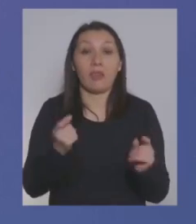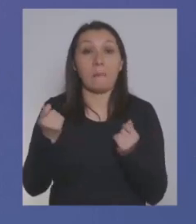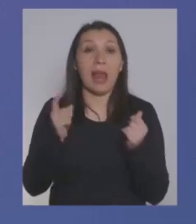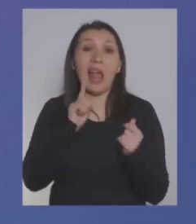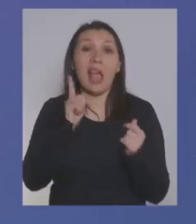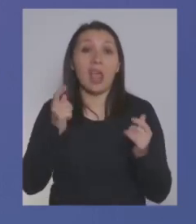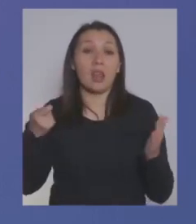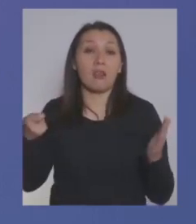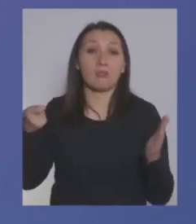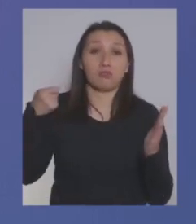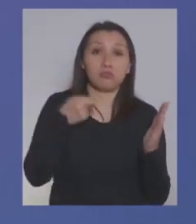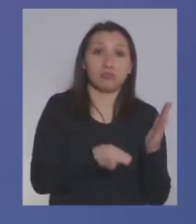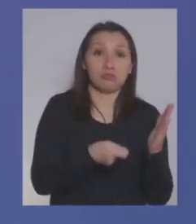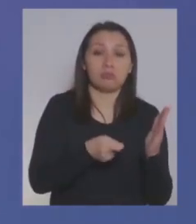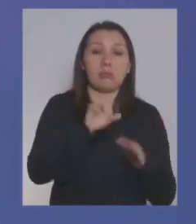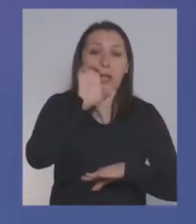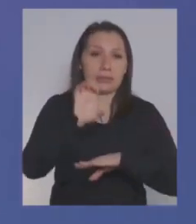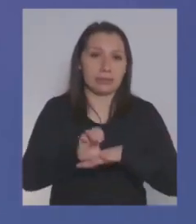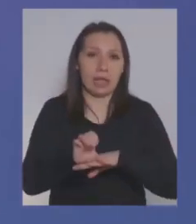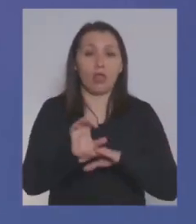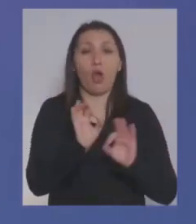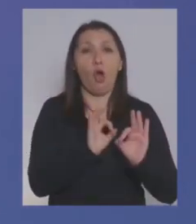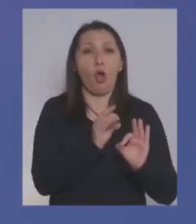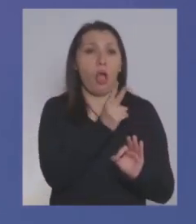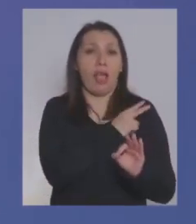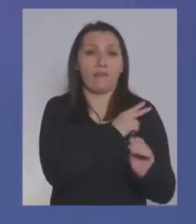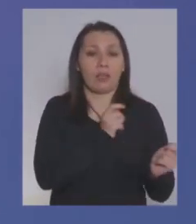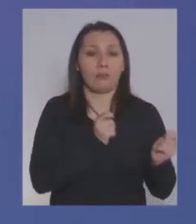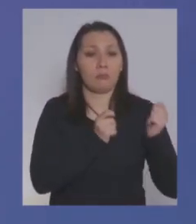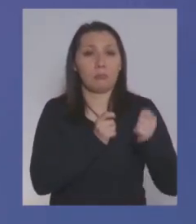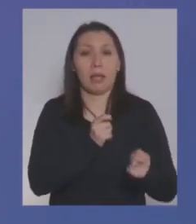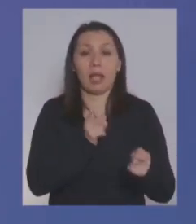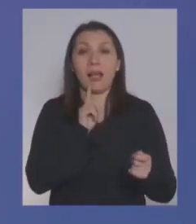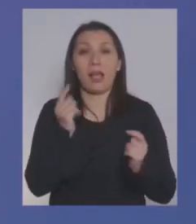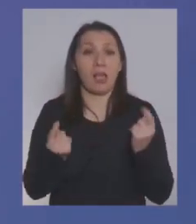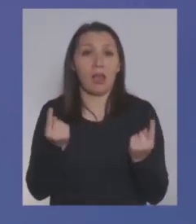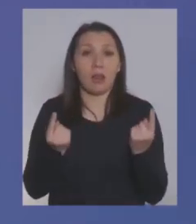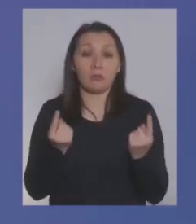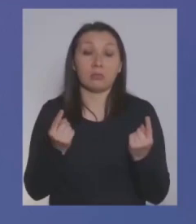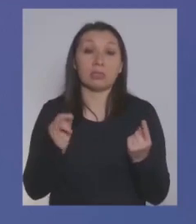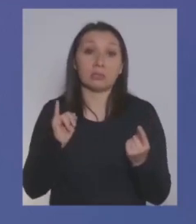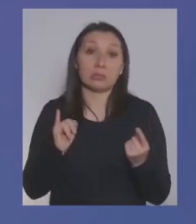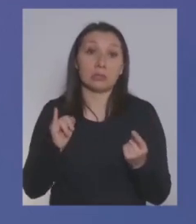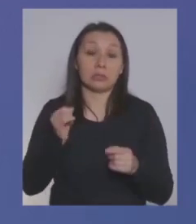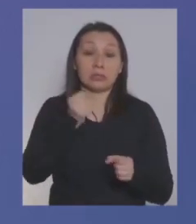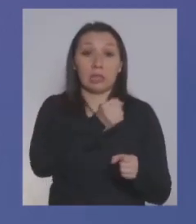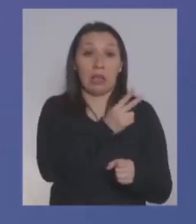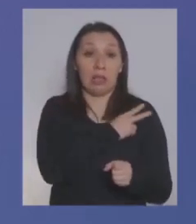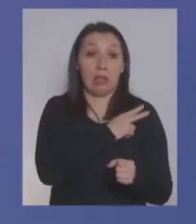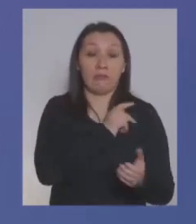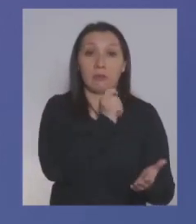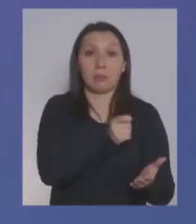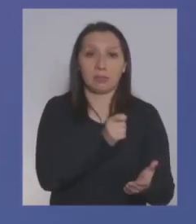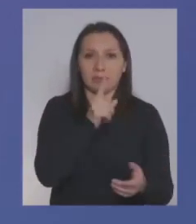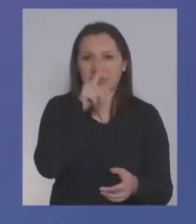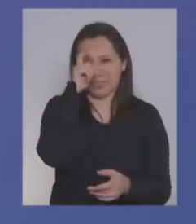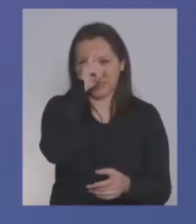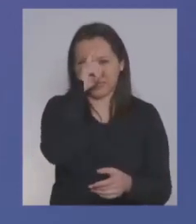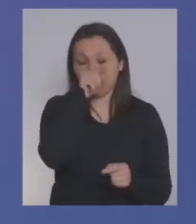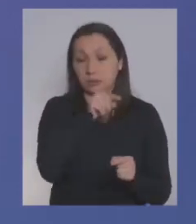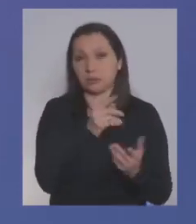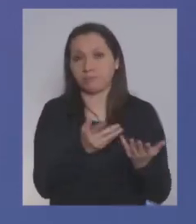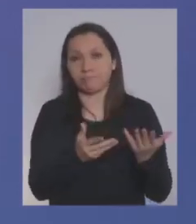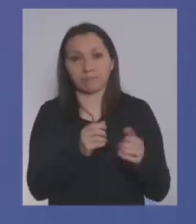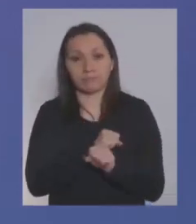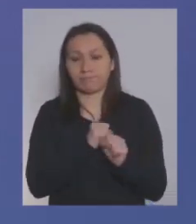plata adicional la va a poner el Estado o la pone el empleador pero todos comprendemos que si la pone el empleador hay más chances de que ese empleador